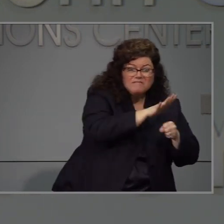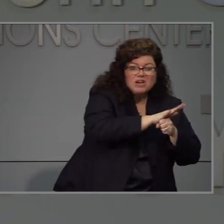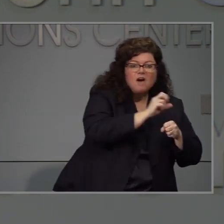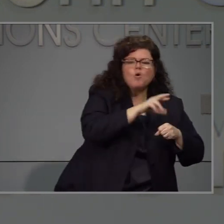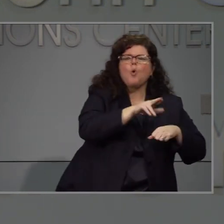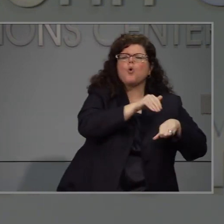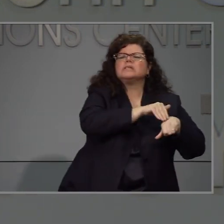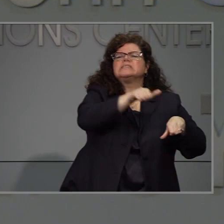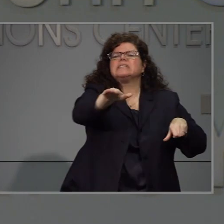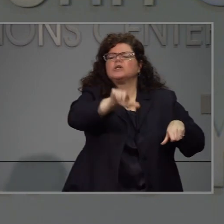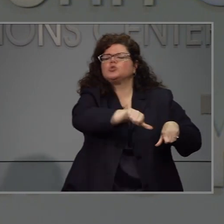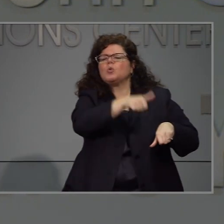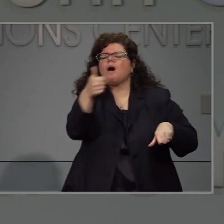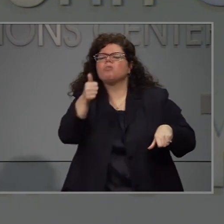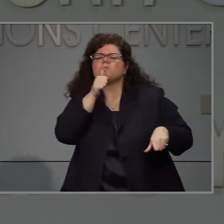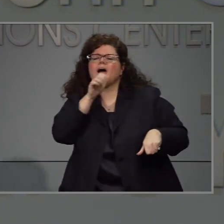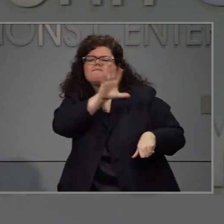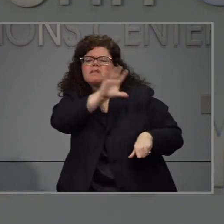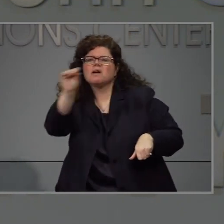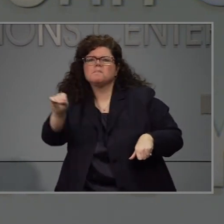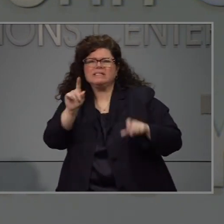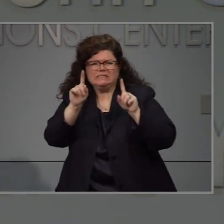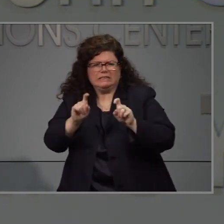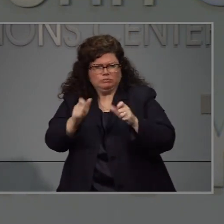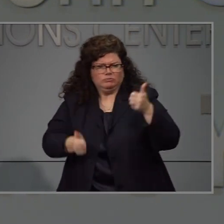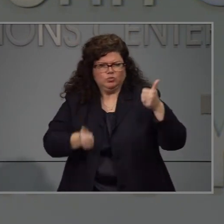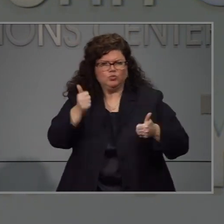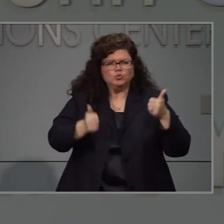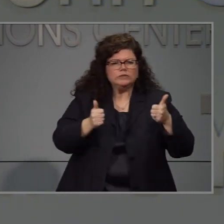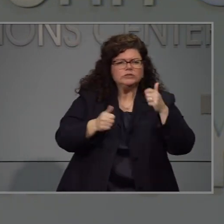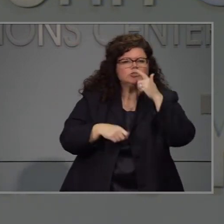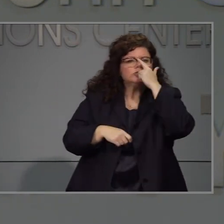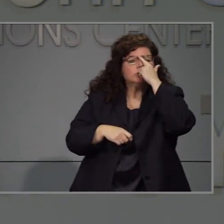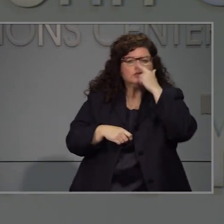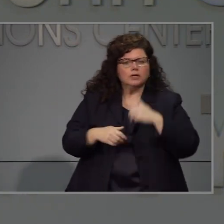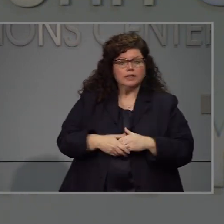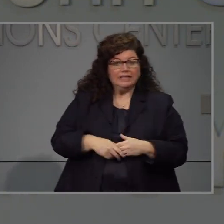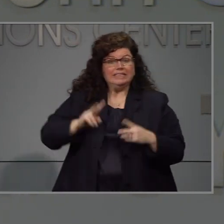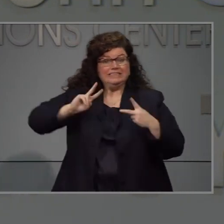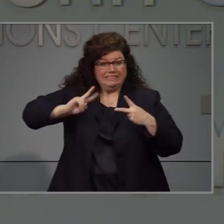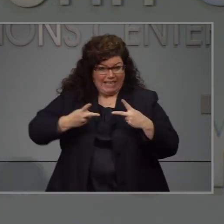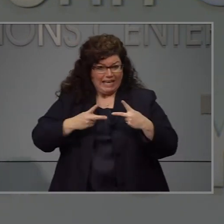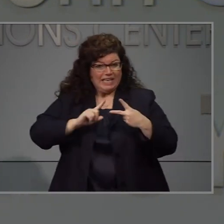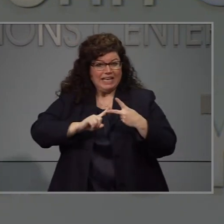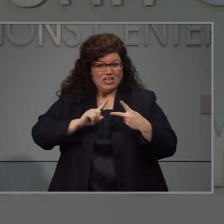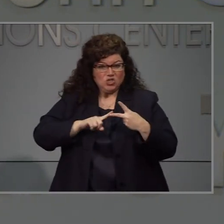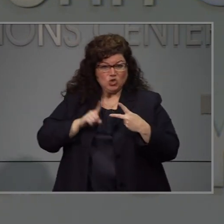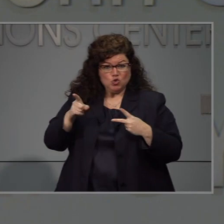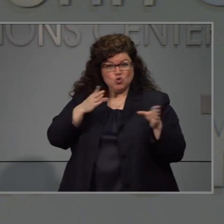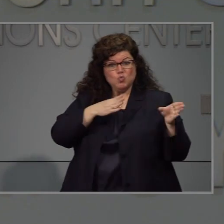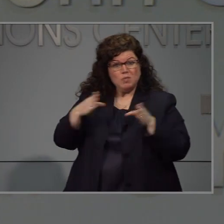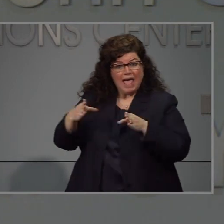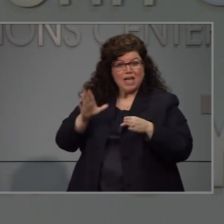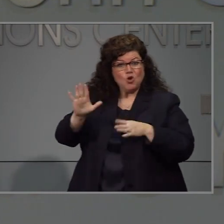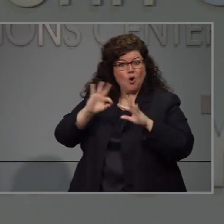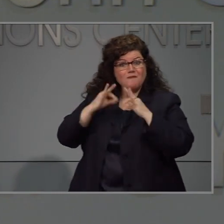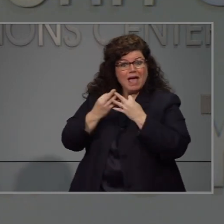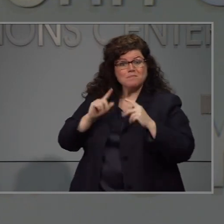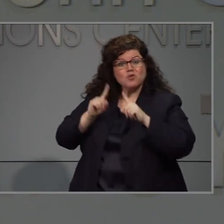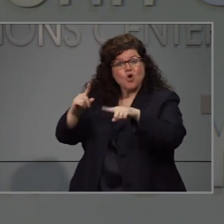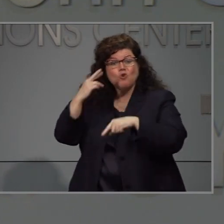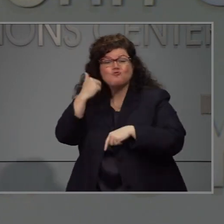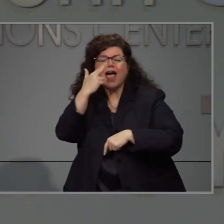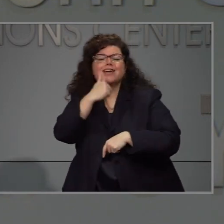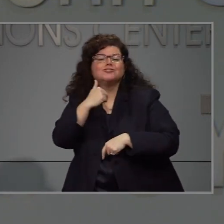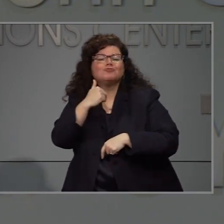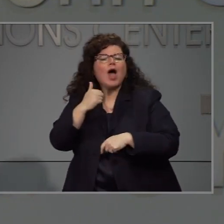los proveedores de salud en todo el estado. ver, díganos a que es a que restaurante piensa y y